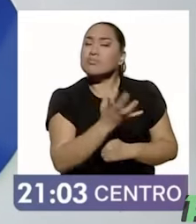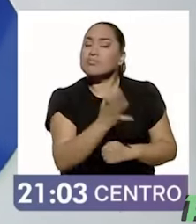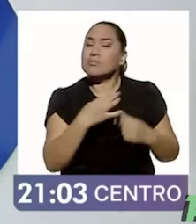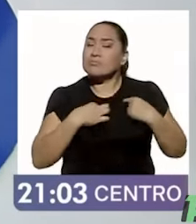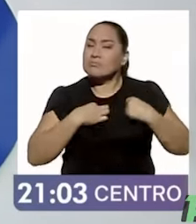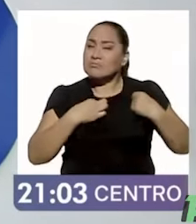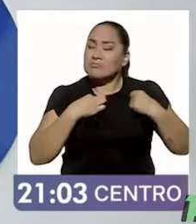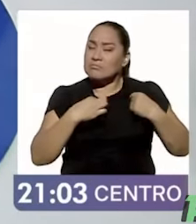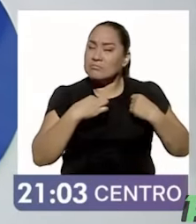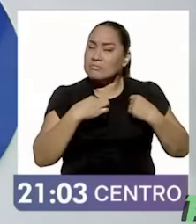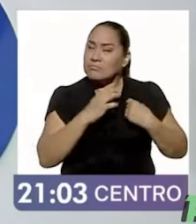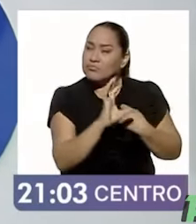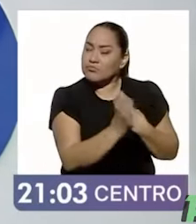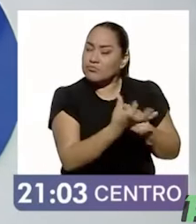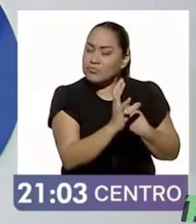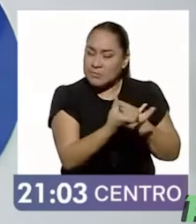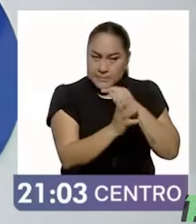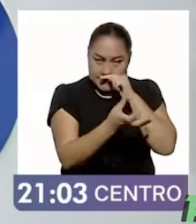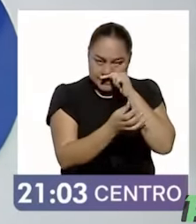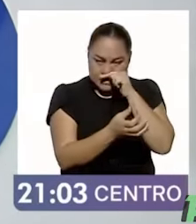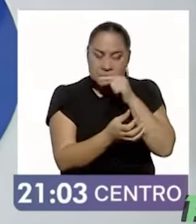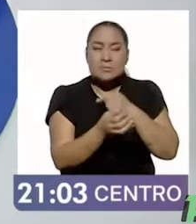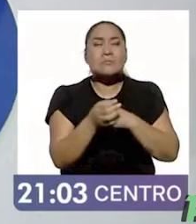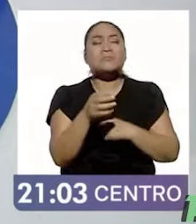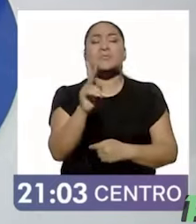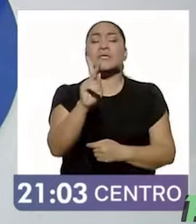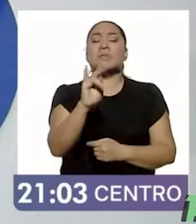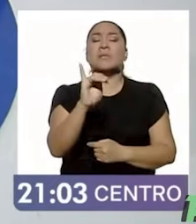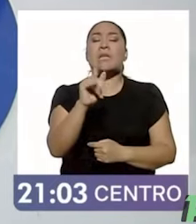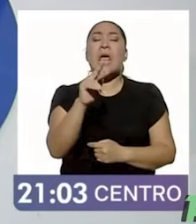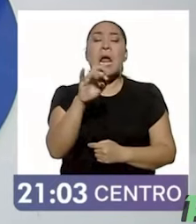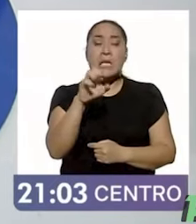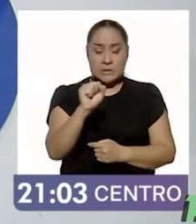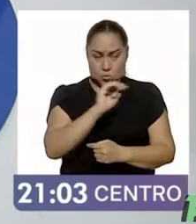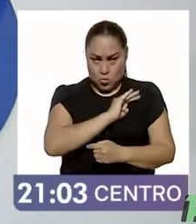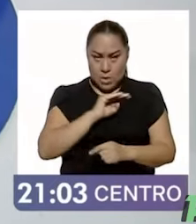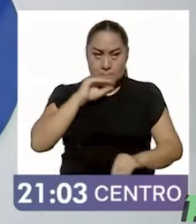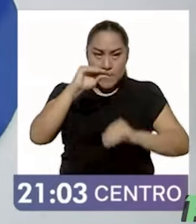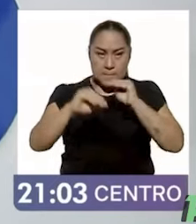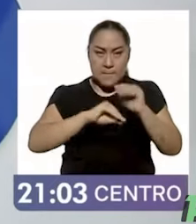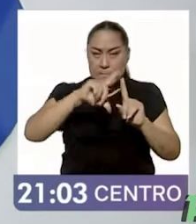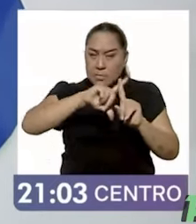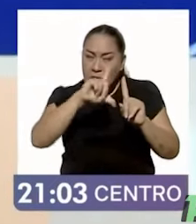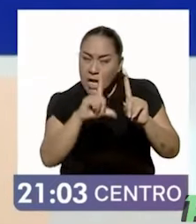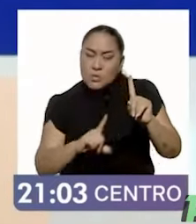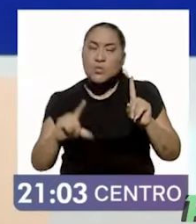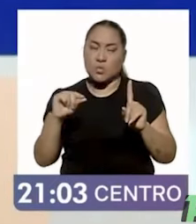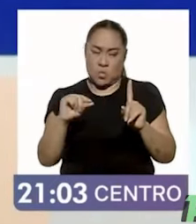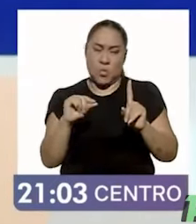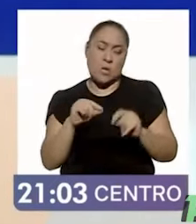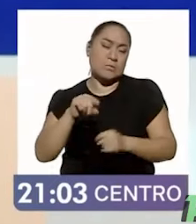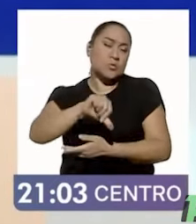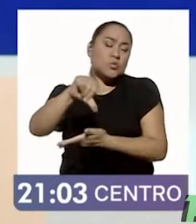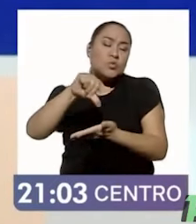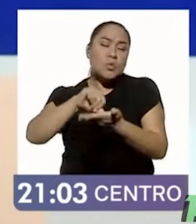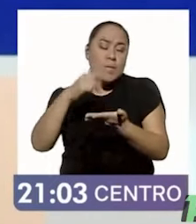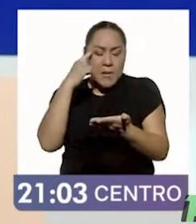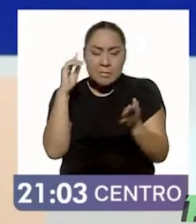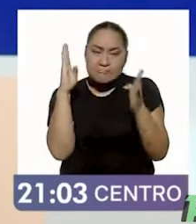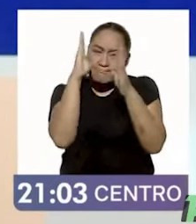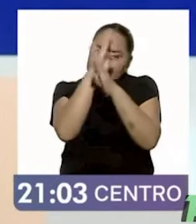lo que serían los pilares a nivel nacional, que son centros recreativos y